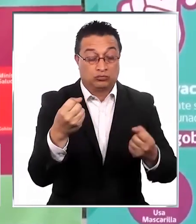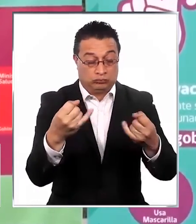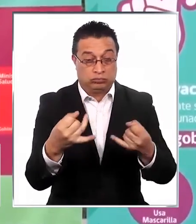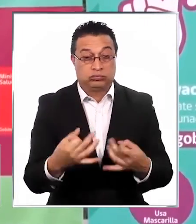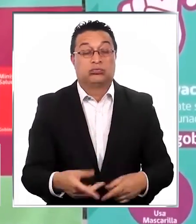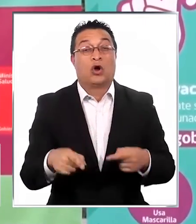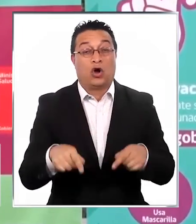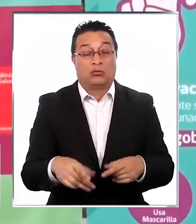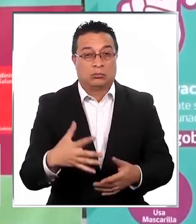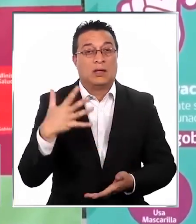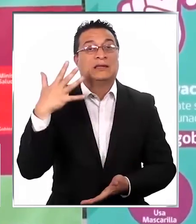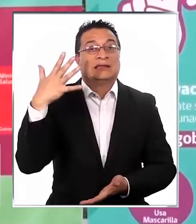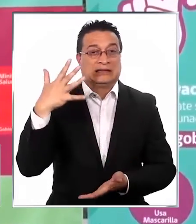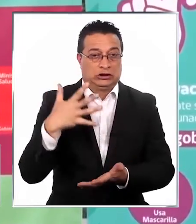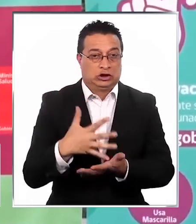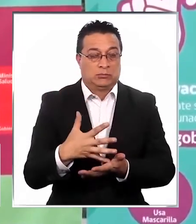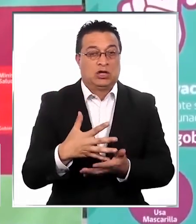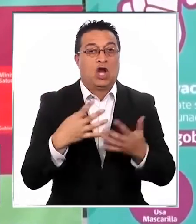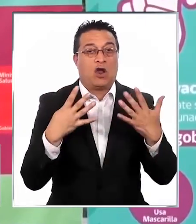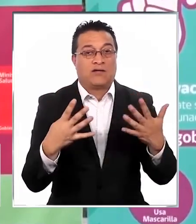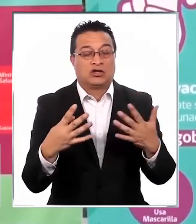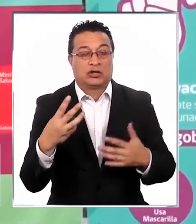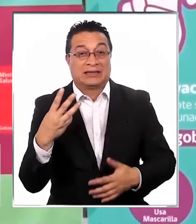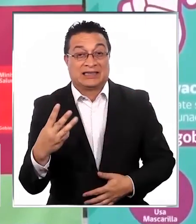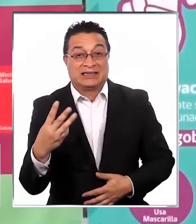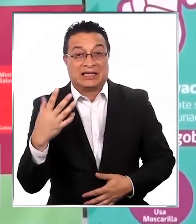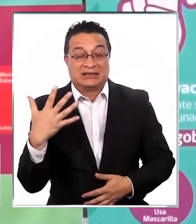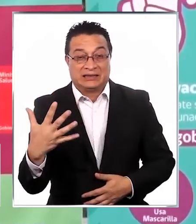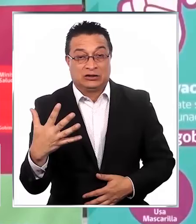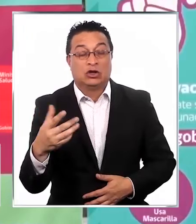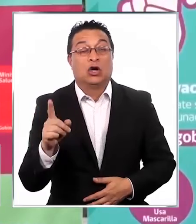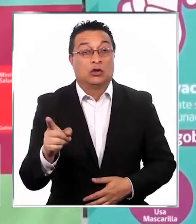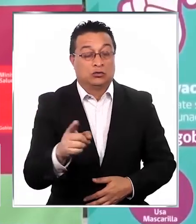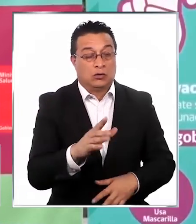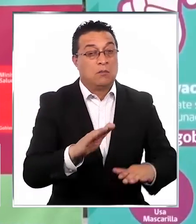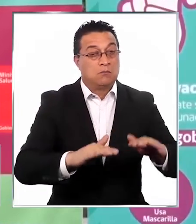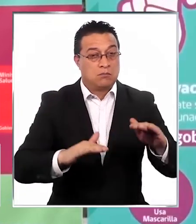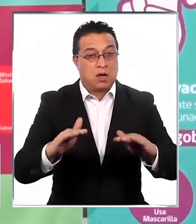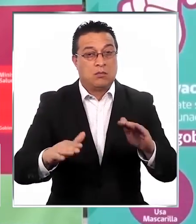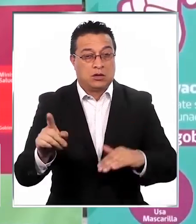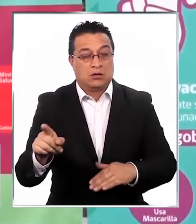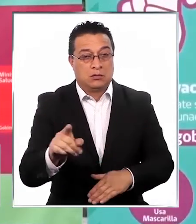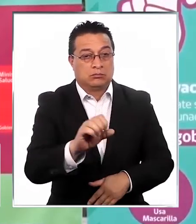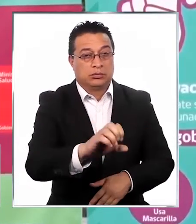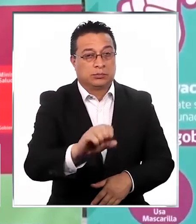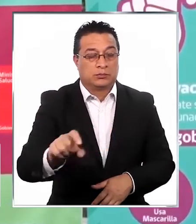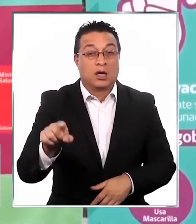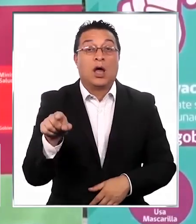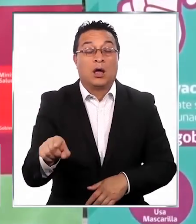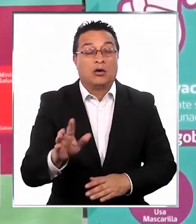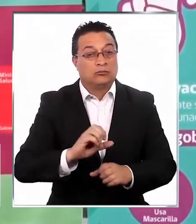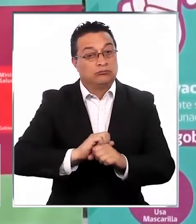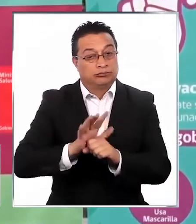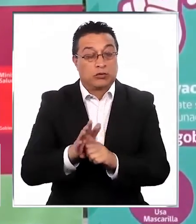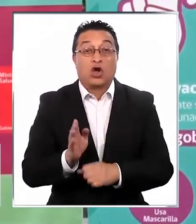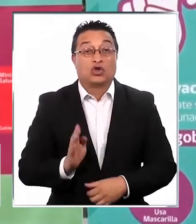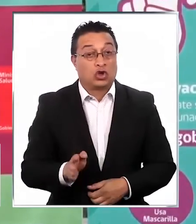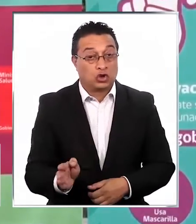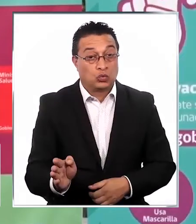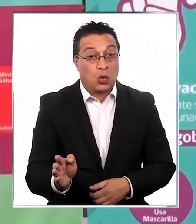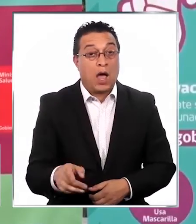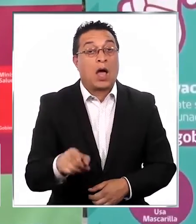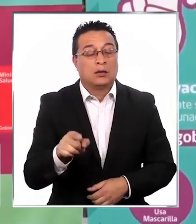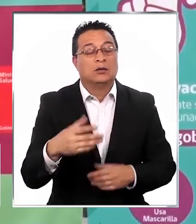visto la cifra. Hoy día llegamos a 5.935 casos aproximadamente. La pandemia continúa